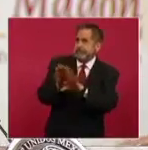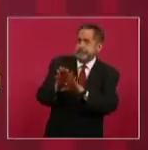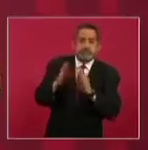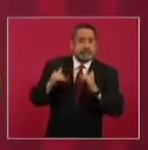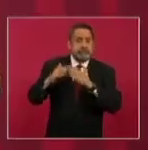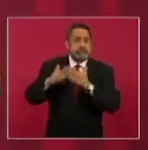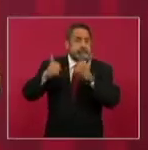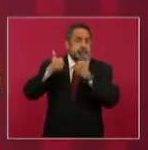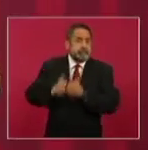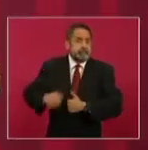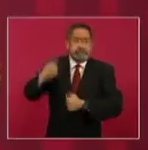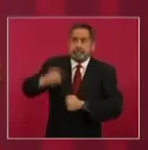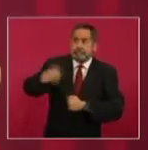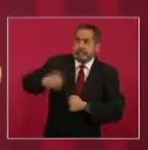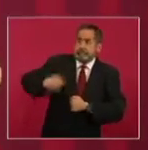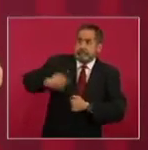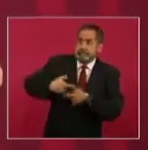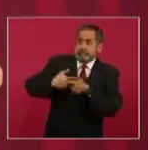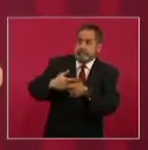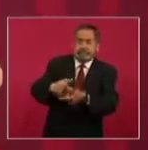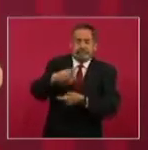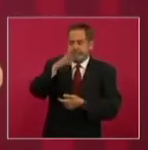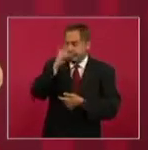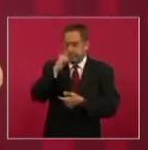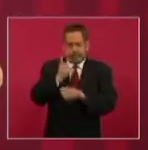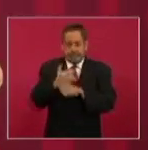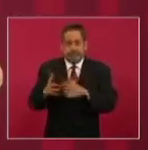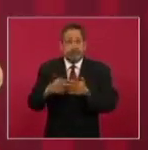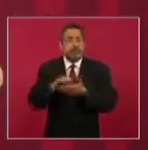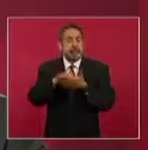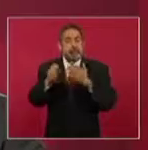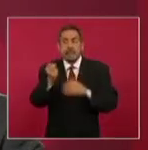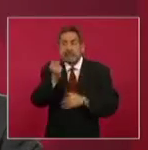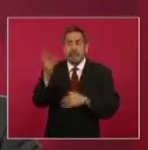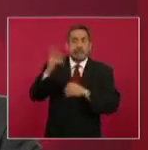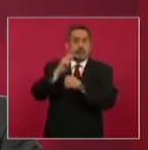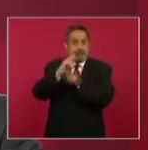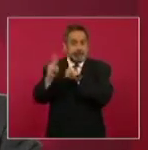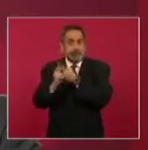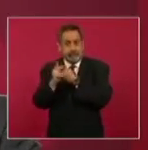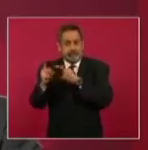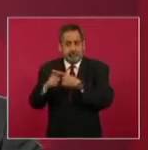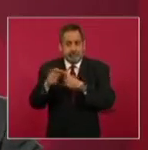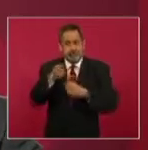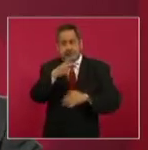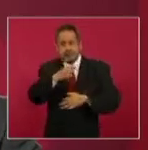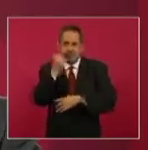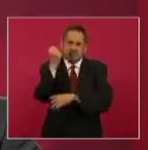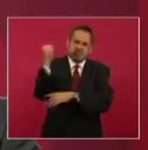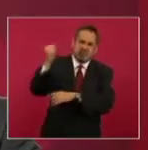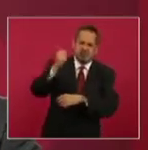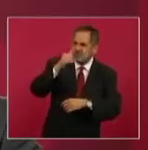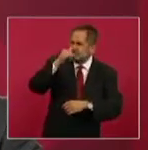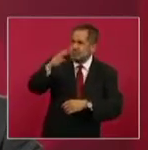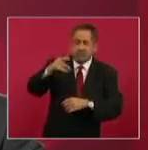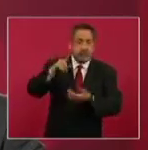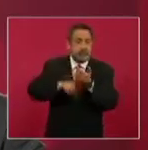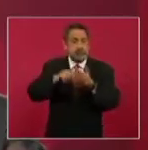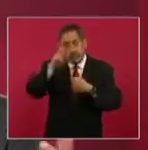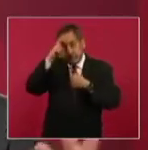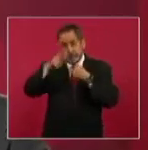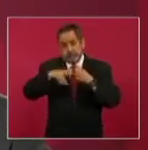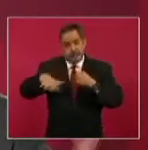las sociedades. En algunas naciones empezó a haber, de hecho, protestas en Europa Occidental, por ejemplo,